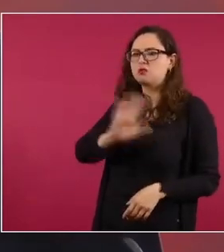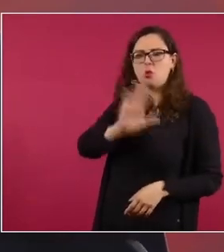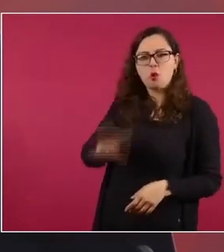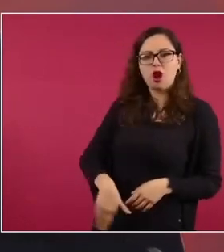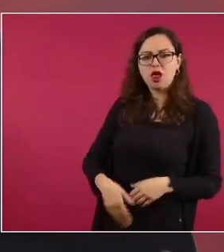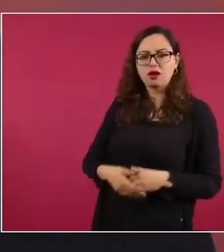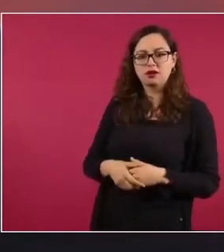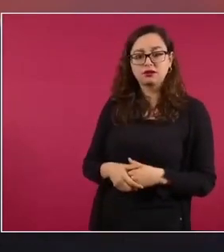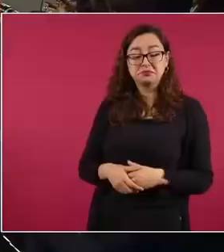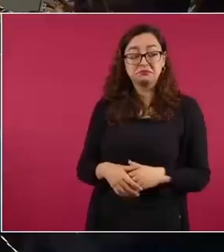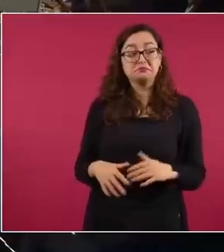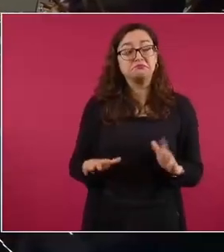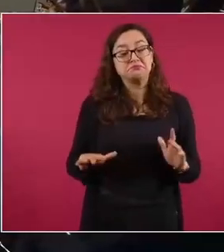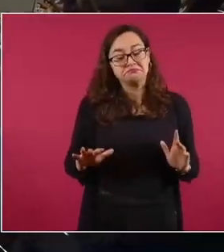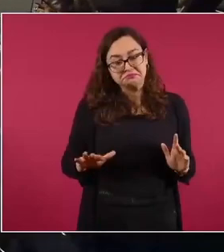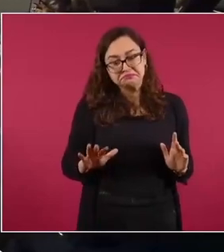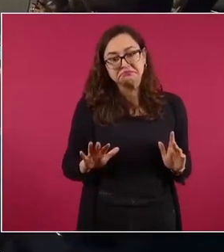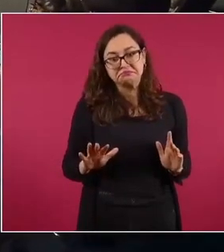Sí,